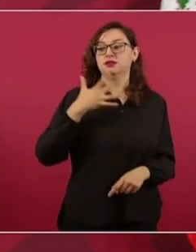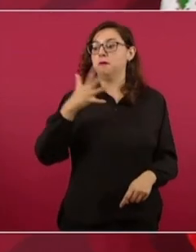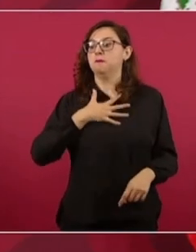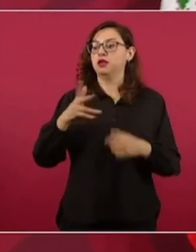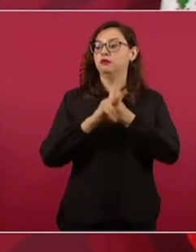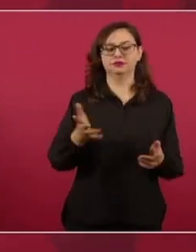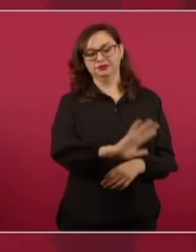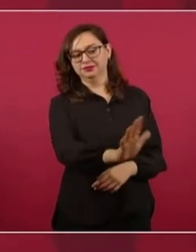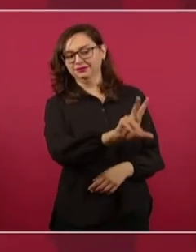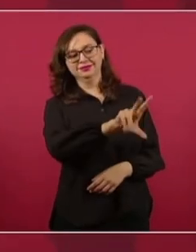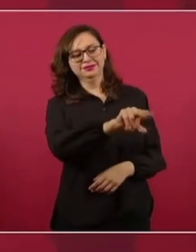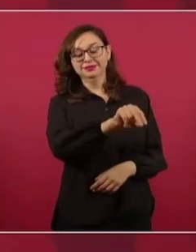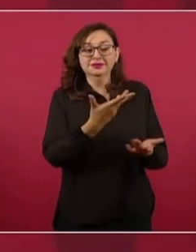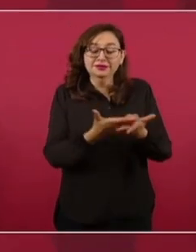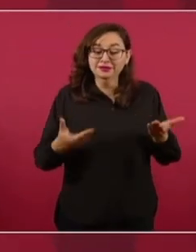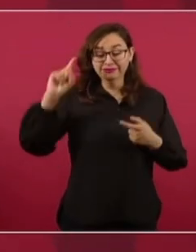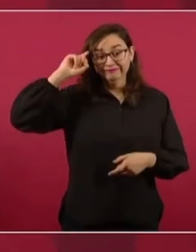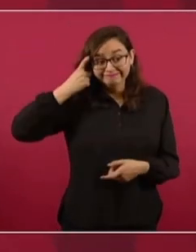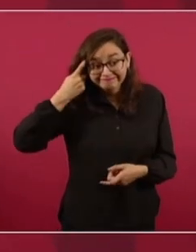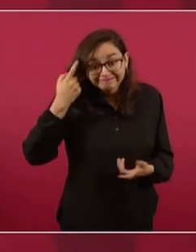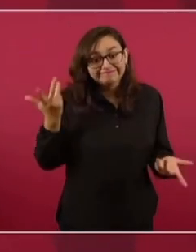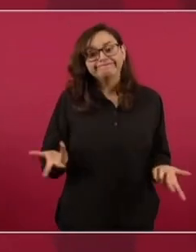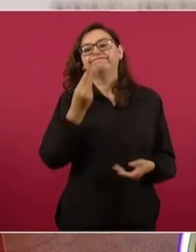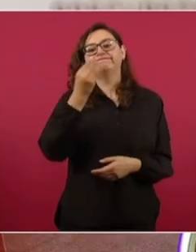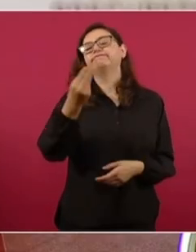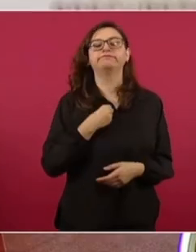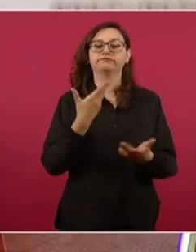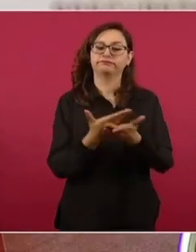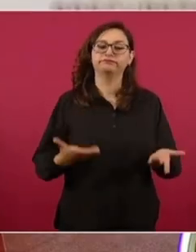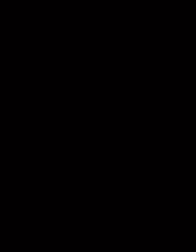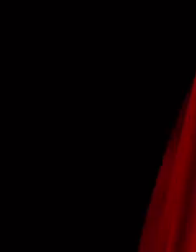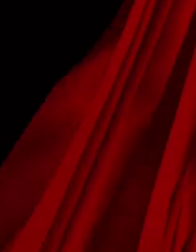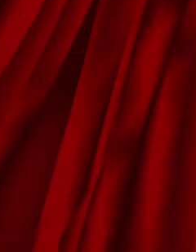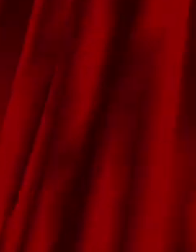enojados, pero ya las cosas han cambiado.